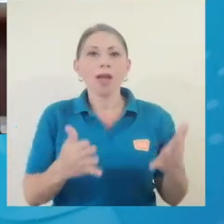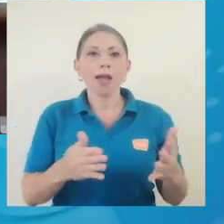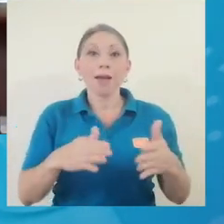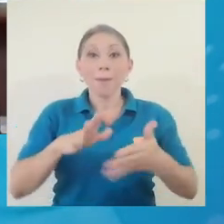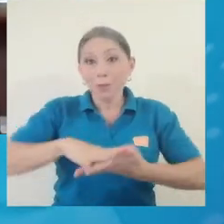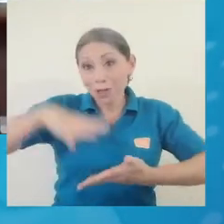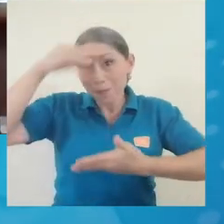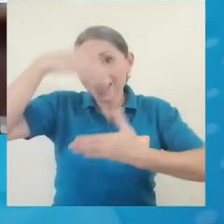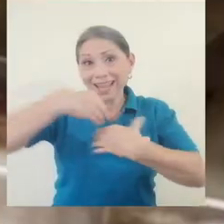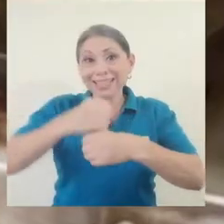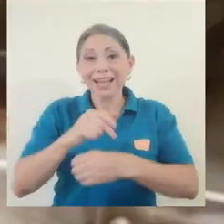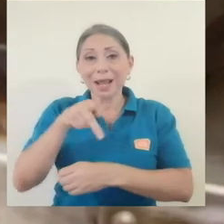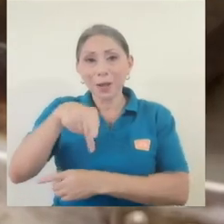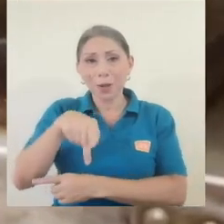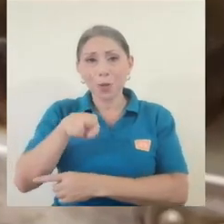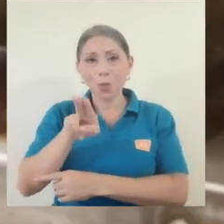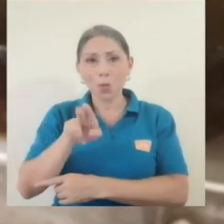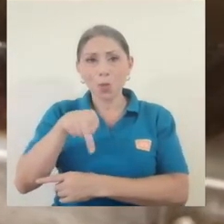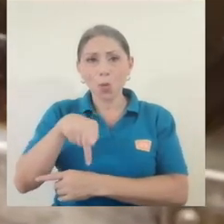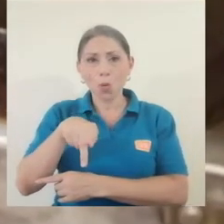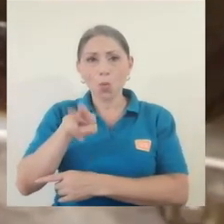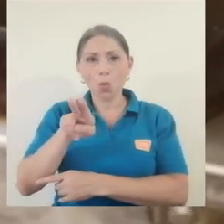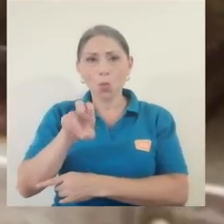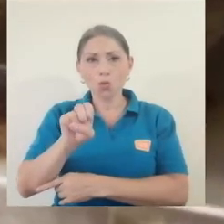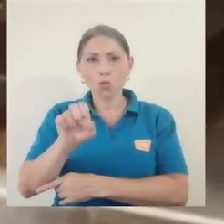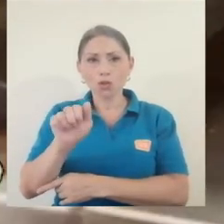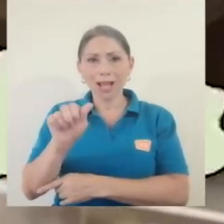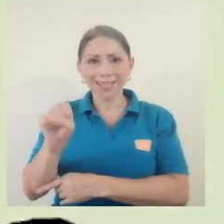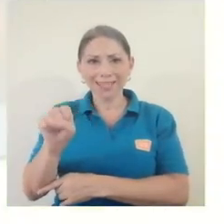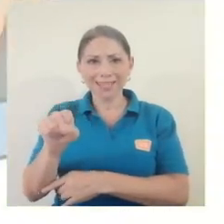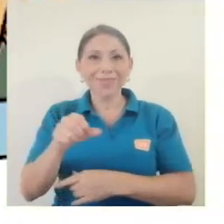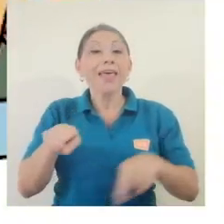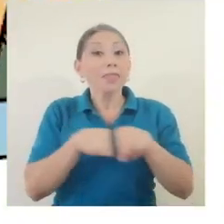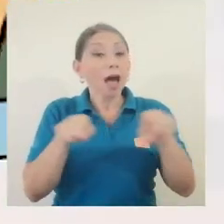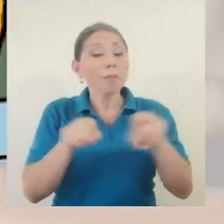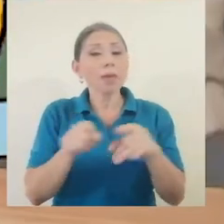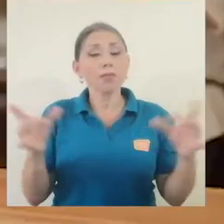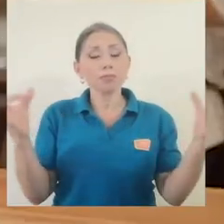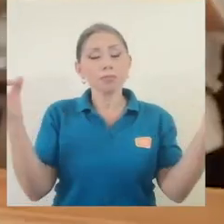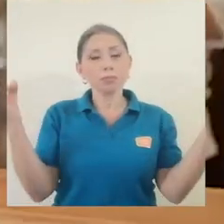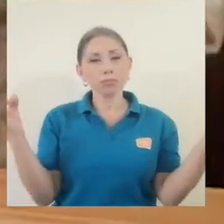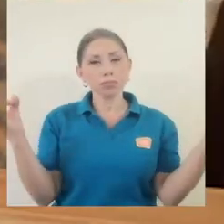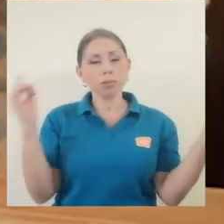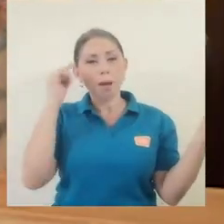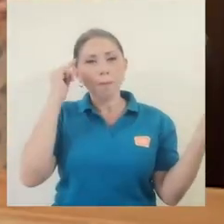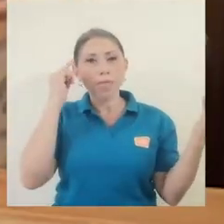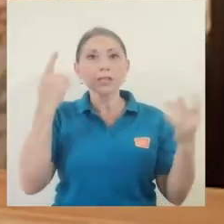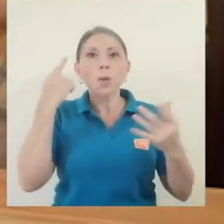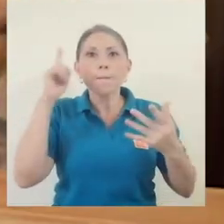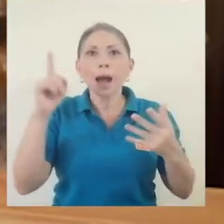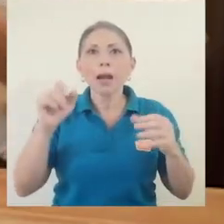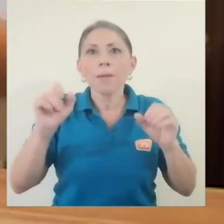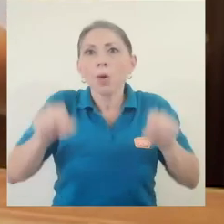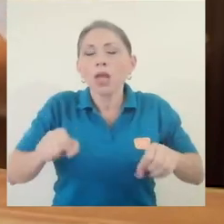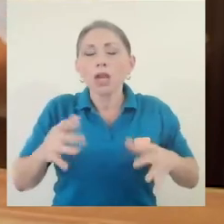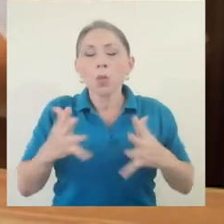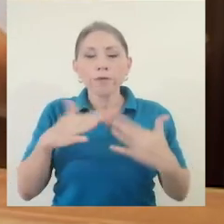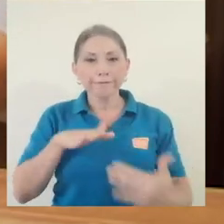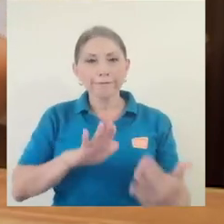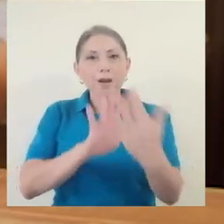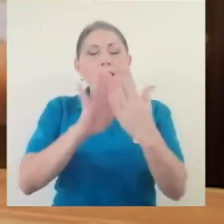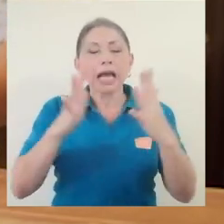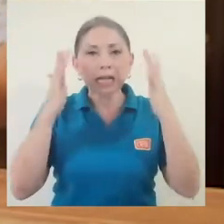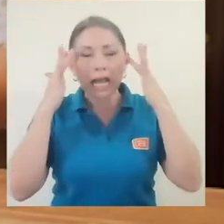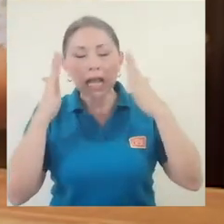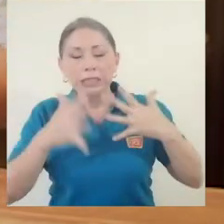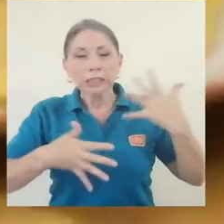hacer pupusas. También vamos a tener uno de meditación y yoga, como para lidiar un poco con la ansiedad y un montón